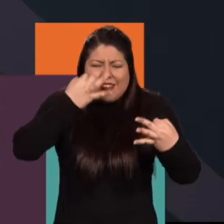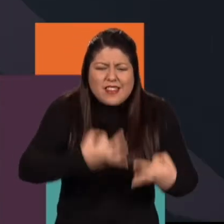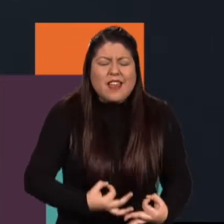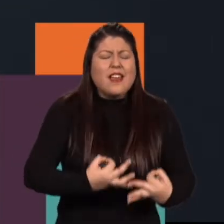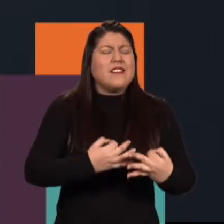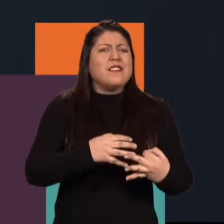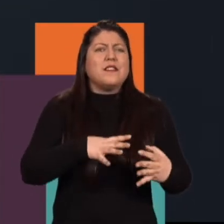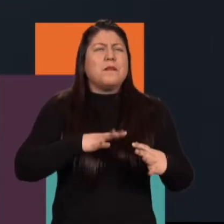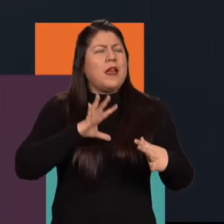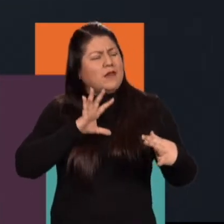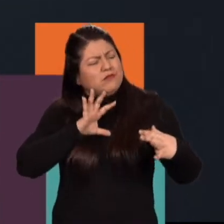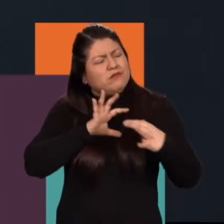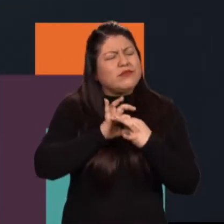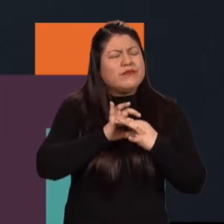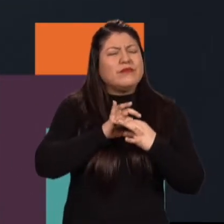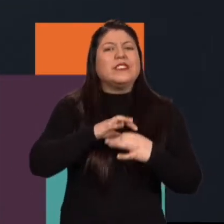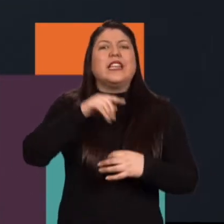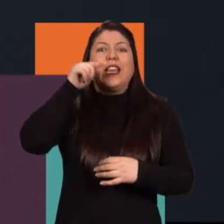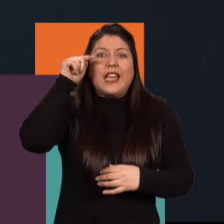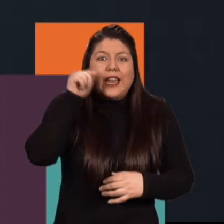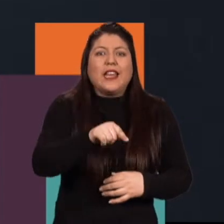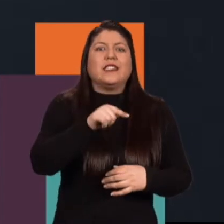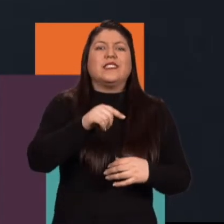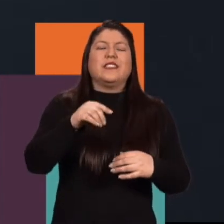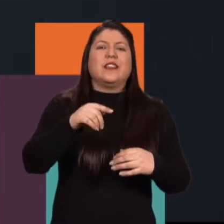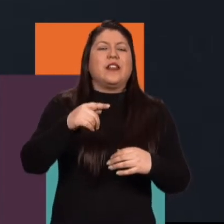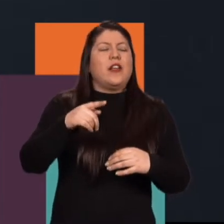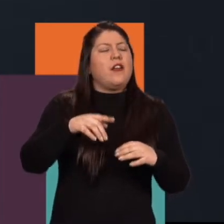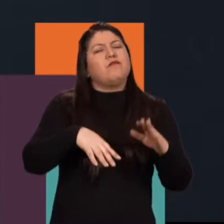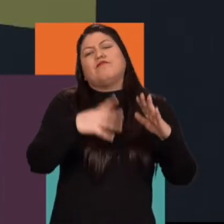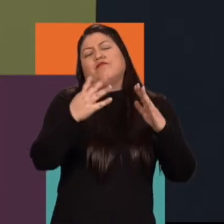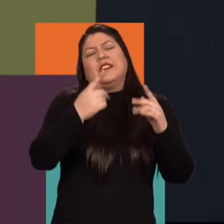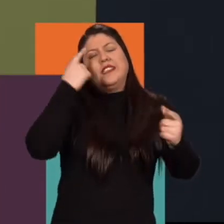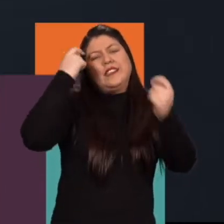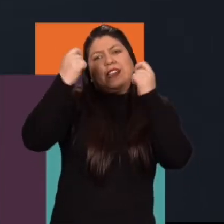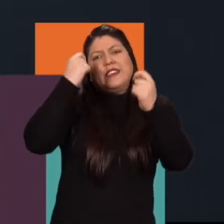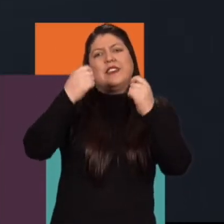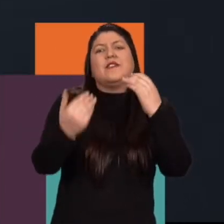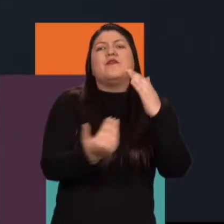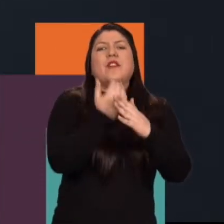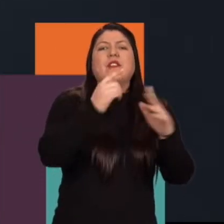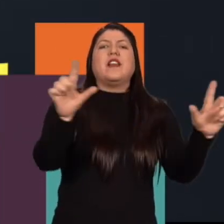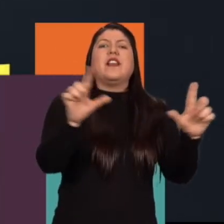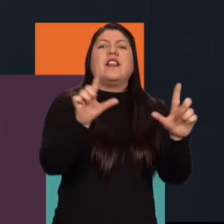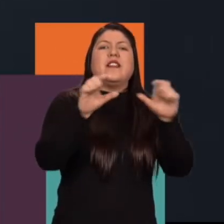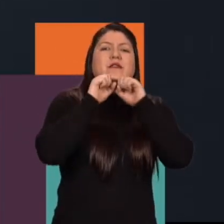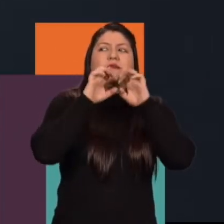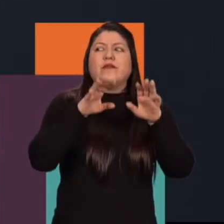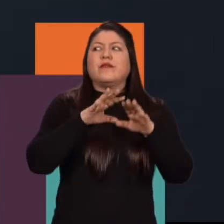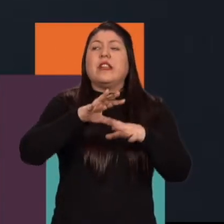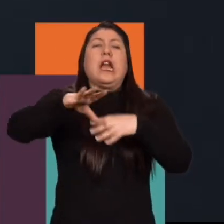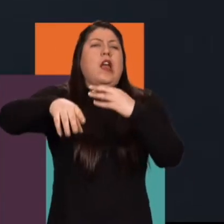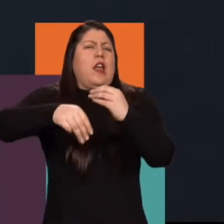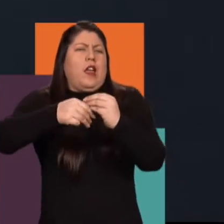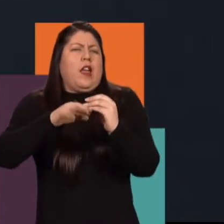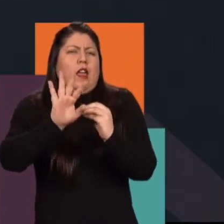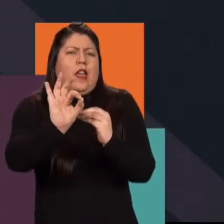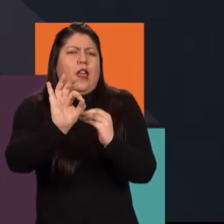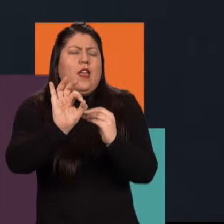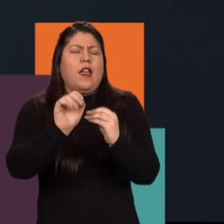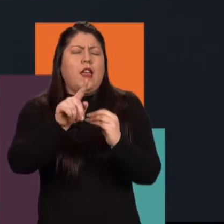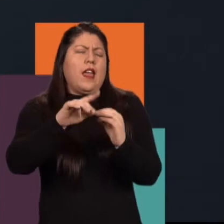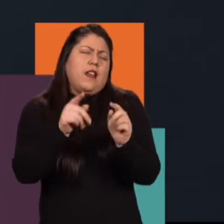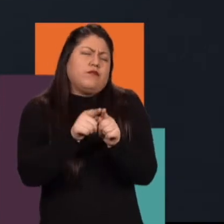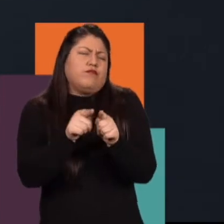voz, una voz más real o más conectada. Y creo que ese es el papel que desempeña la llegada de los formatos en los canales regionales. Y un